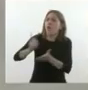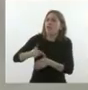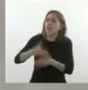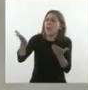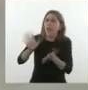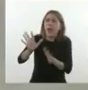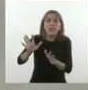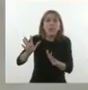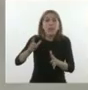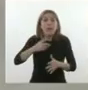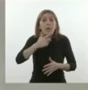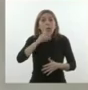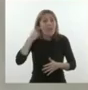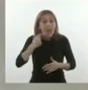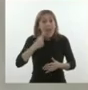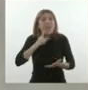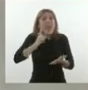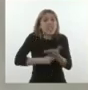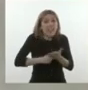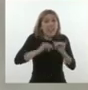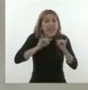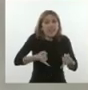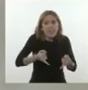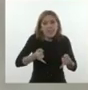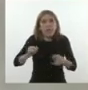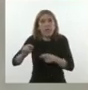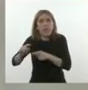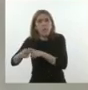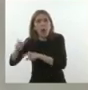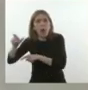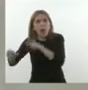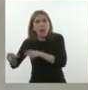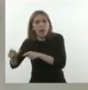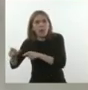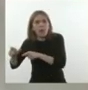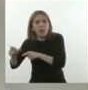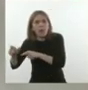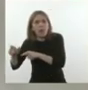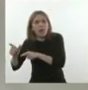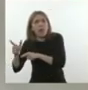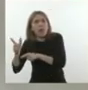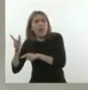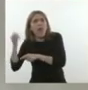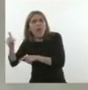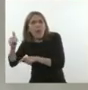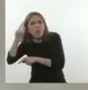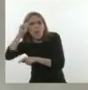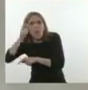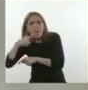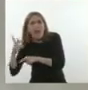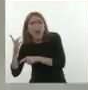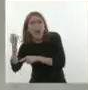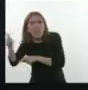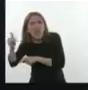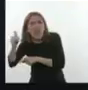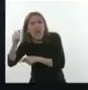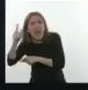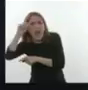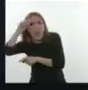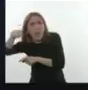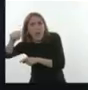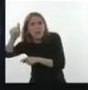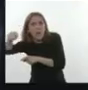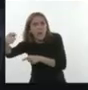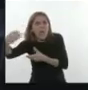que tiene que tomar, van a la justicia e intentan parar, en este caso, medidas sanitarias de cuidado de la gente. Lo dijo bien